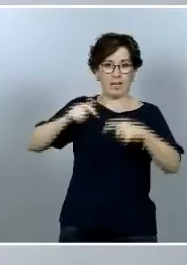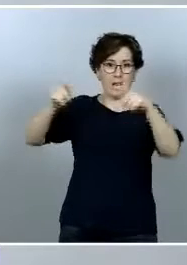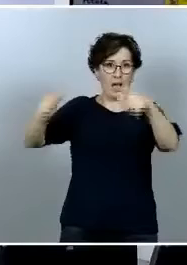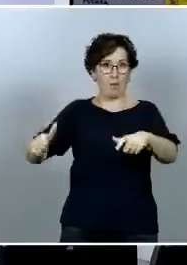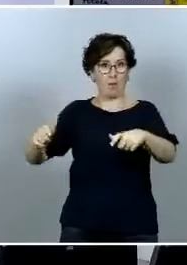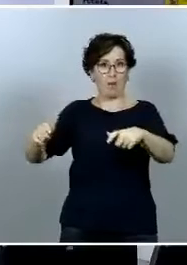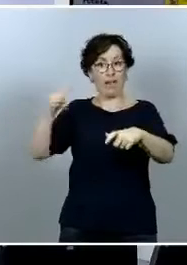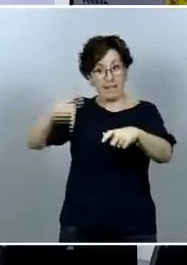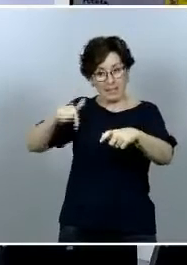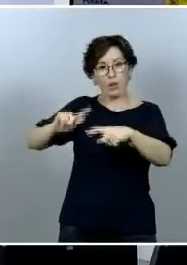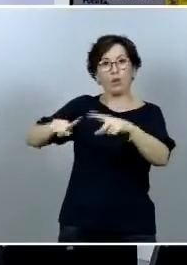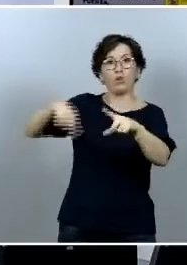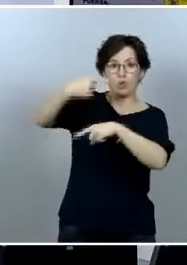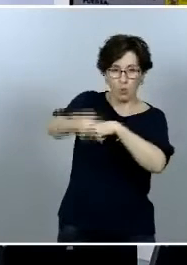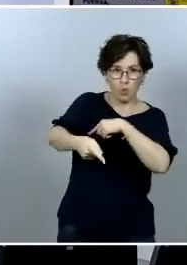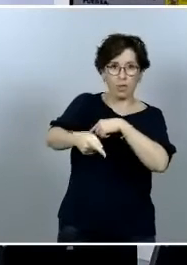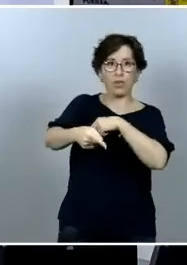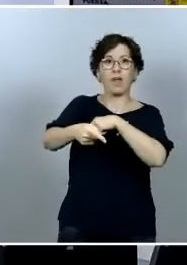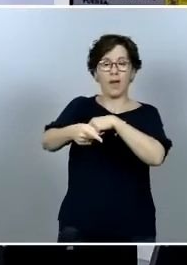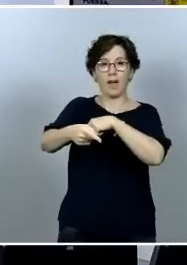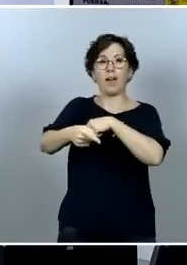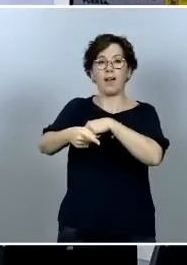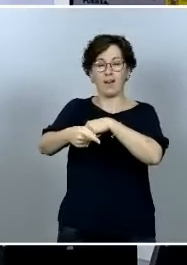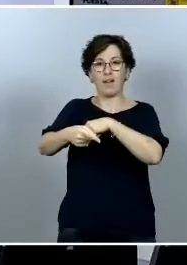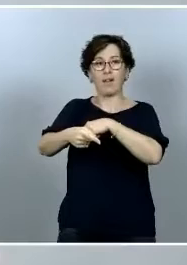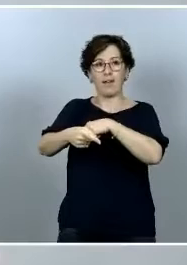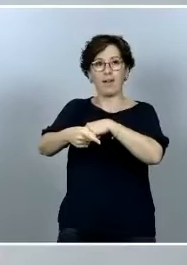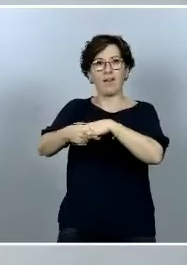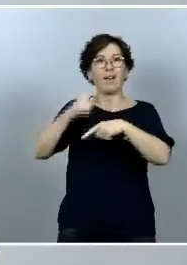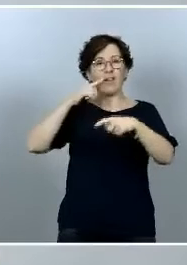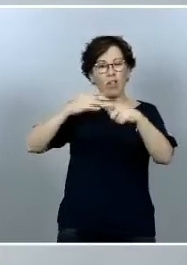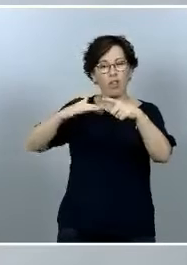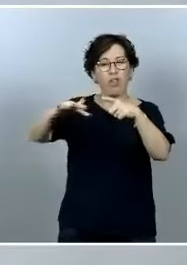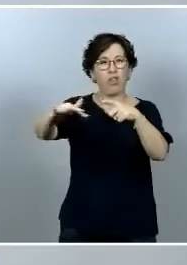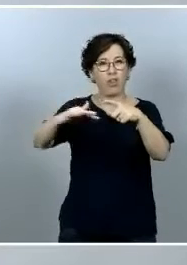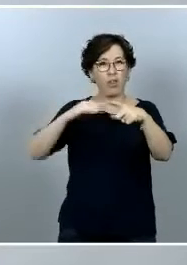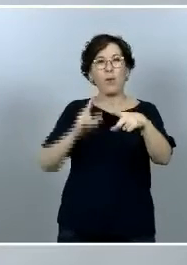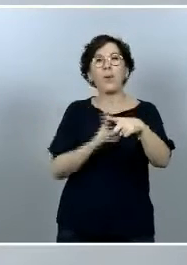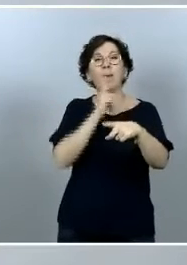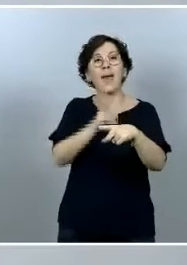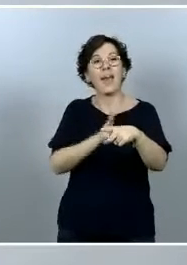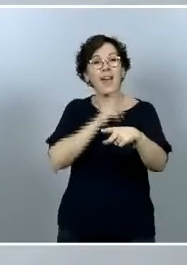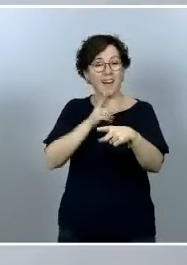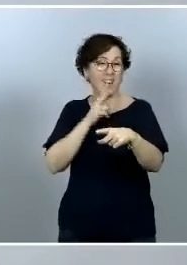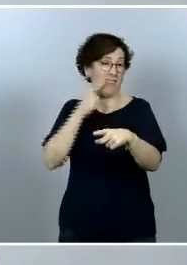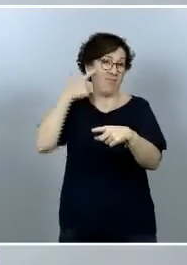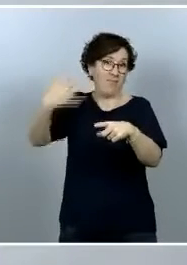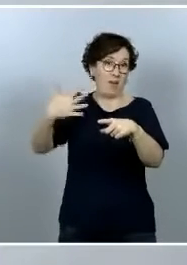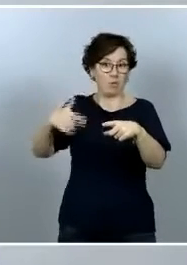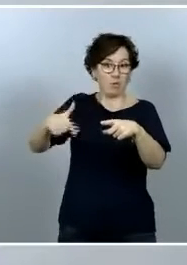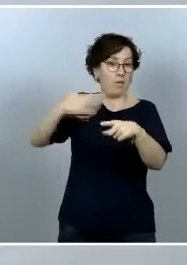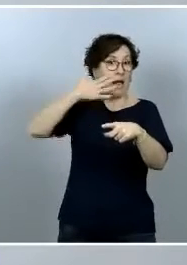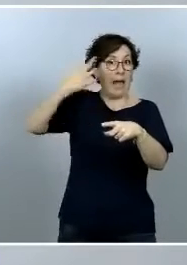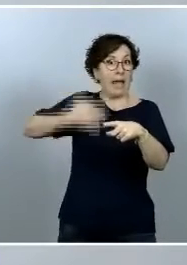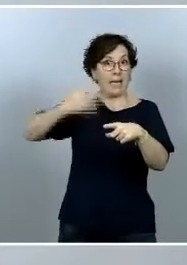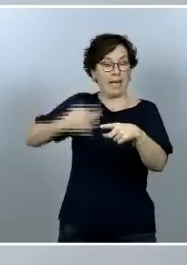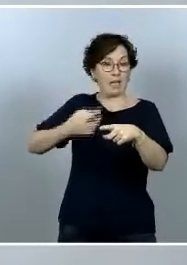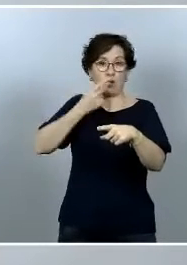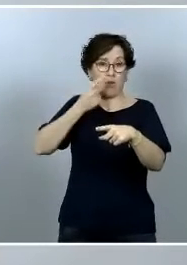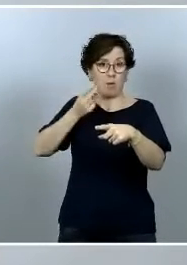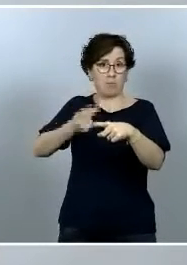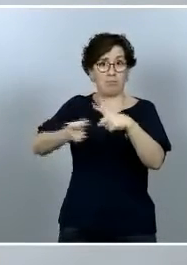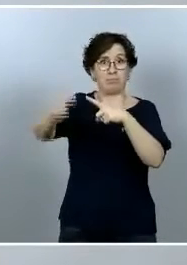aportaciones que generan esa sopa verde esa popular sopa verde esa situación de riesgo del mar del mar menor